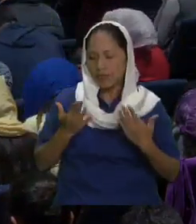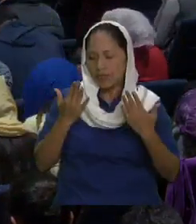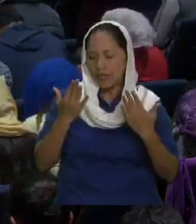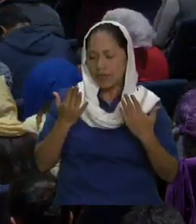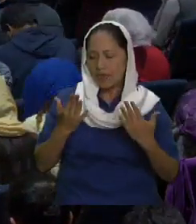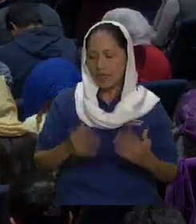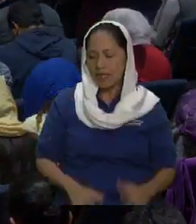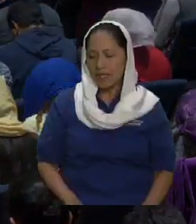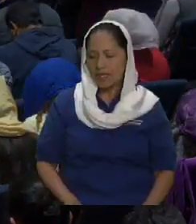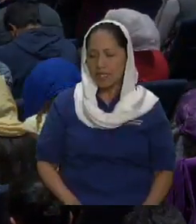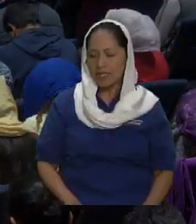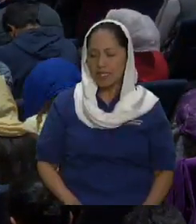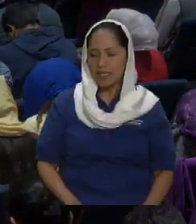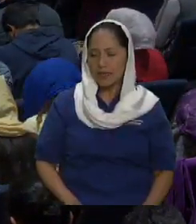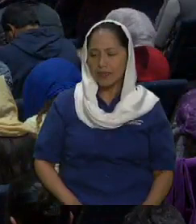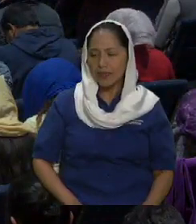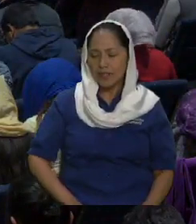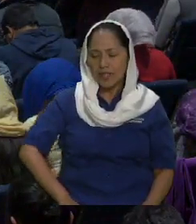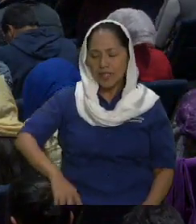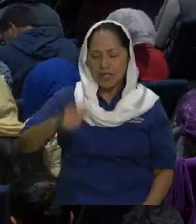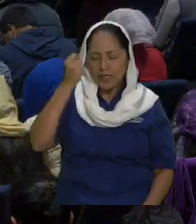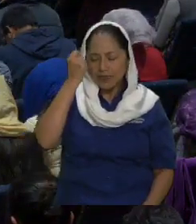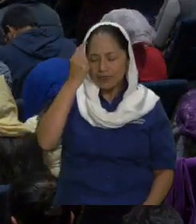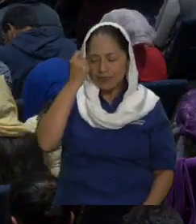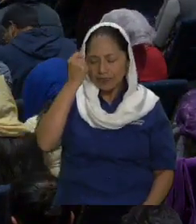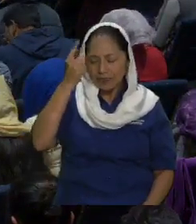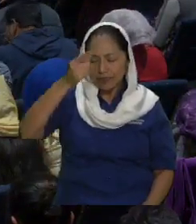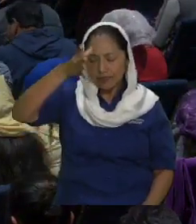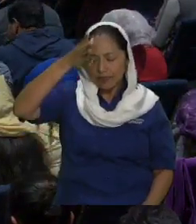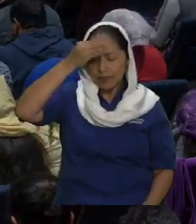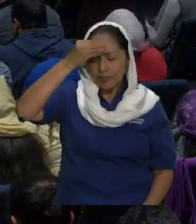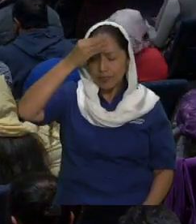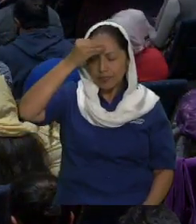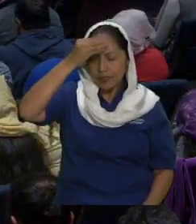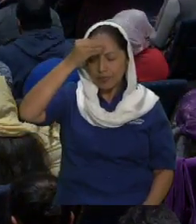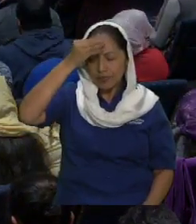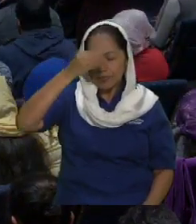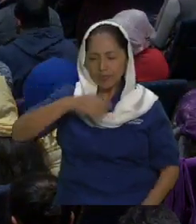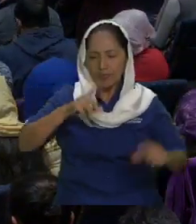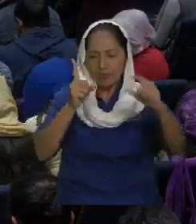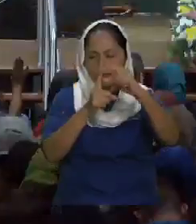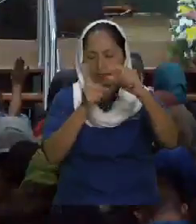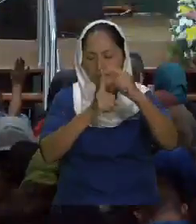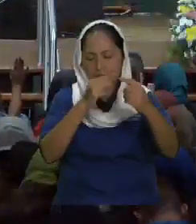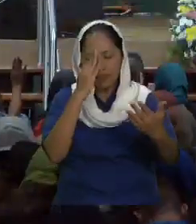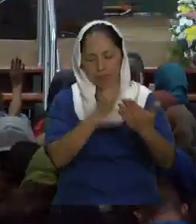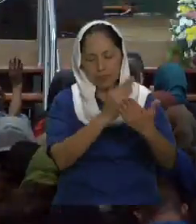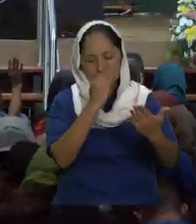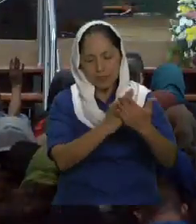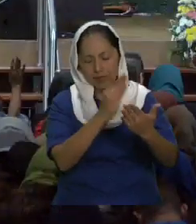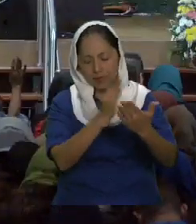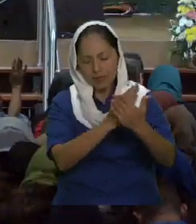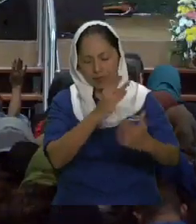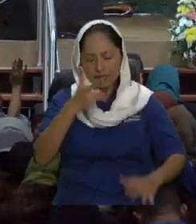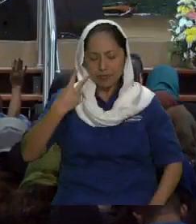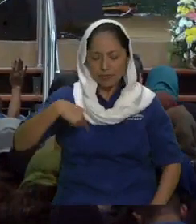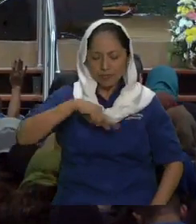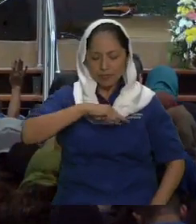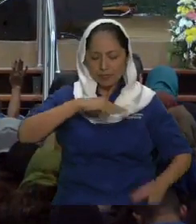unción de entendimiento, de conocimiento y de aplicación de la palabra sobre nuestra existencia, Señor.